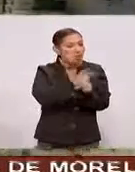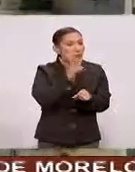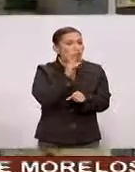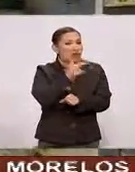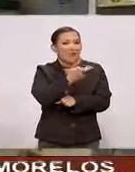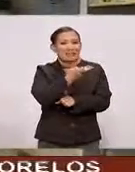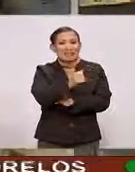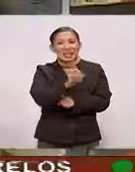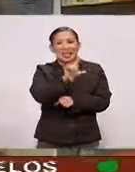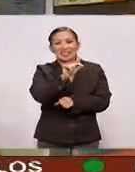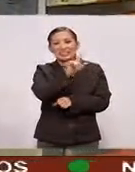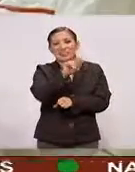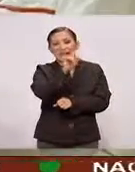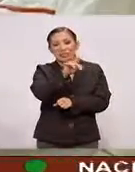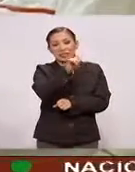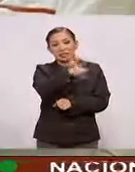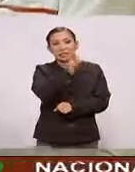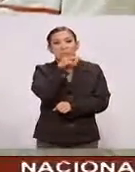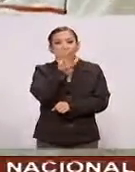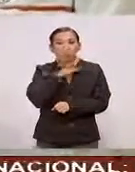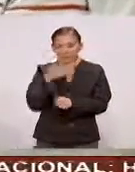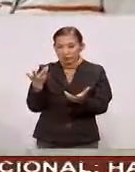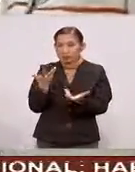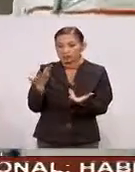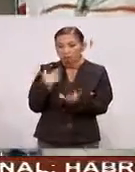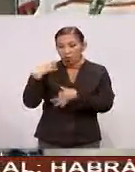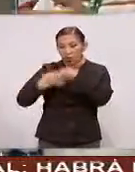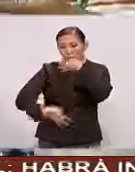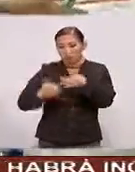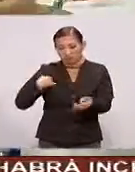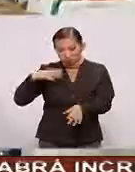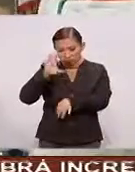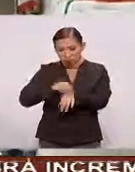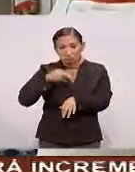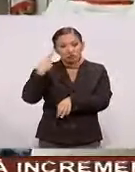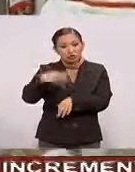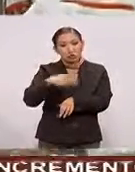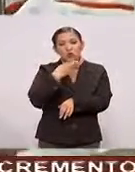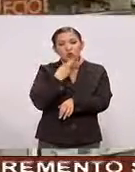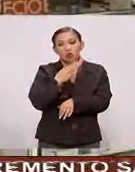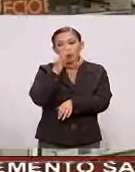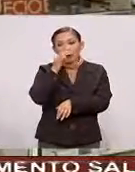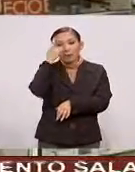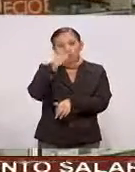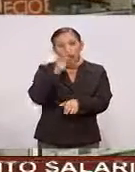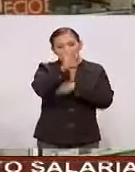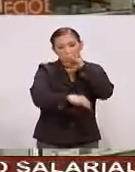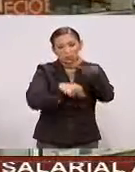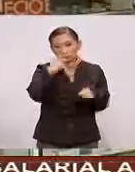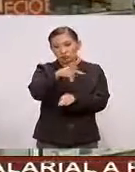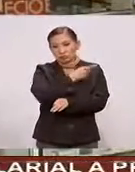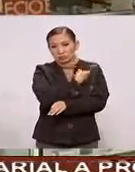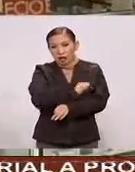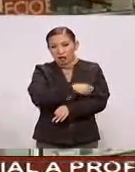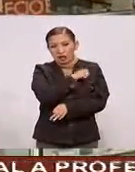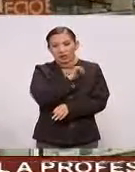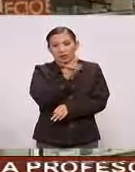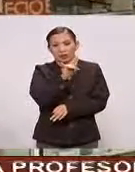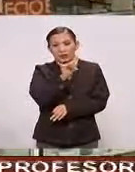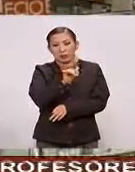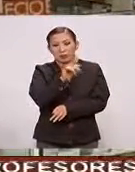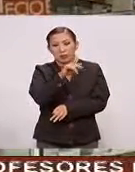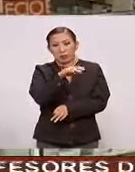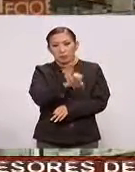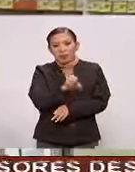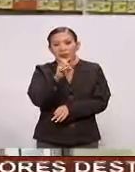Graciela Elizalde Cuyos padres Lograron Que la Suprema Corte Autorizara Su uso Para atender A su hija Del síndrome Del